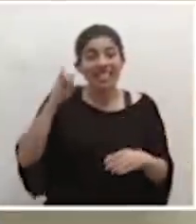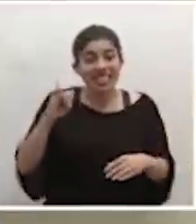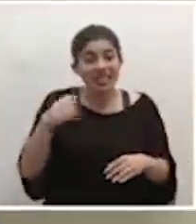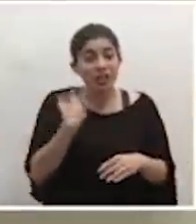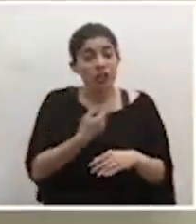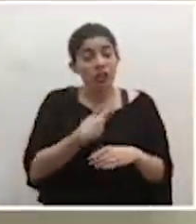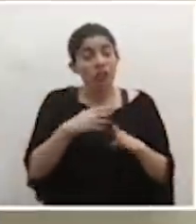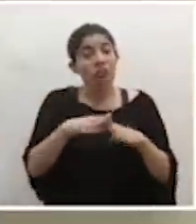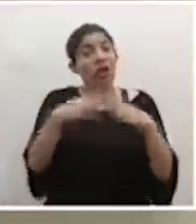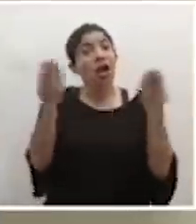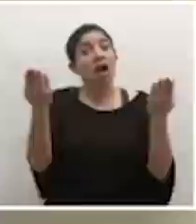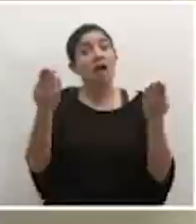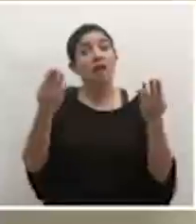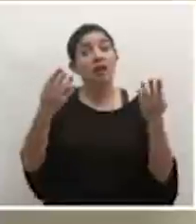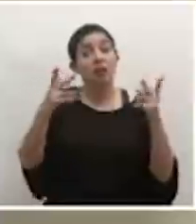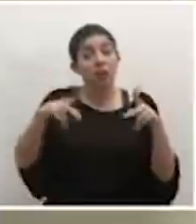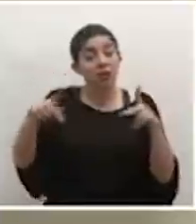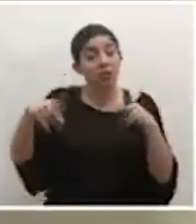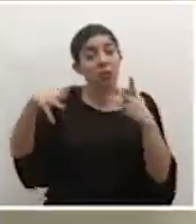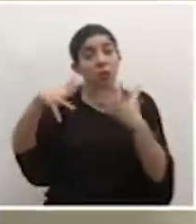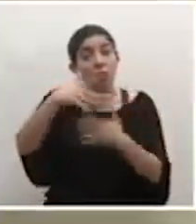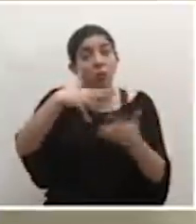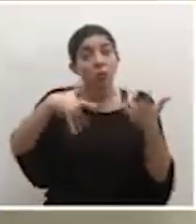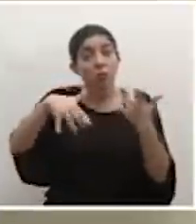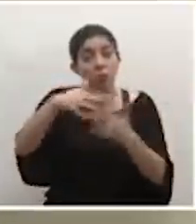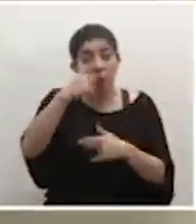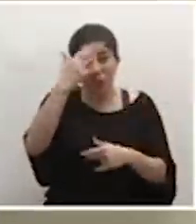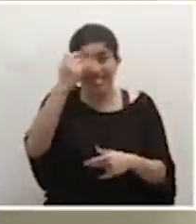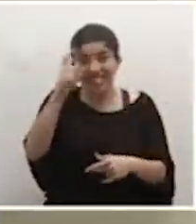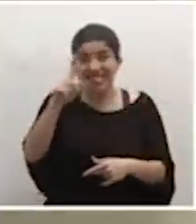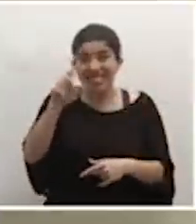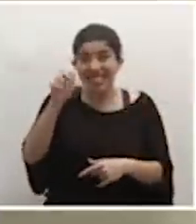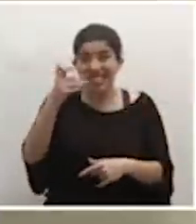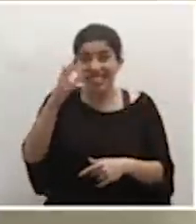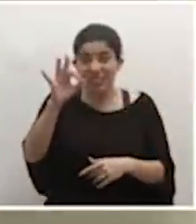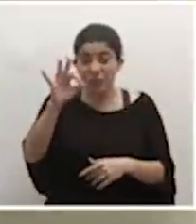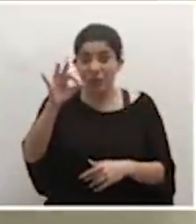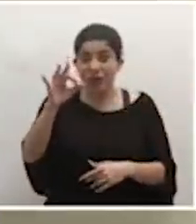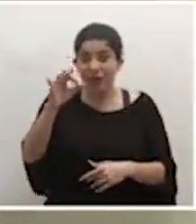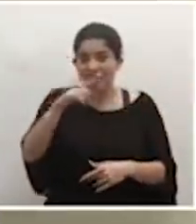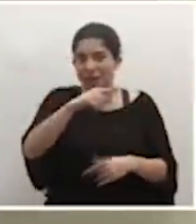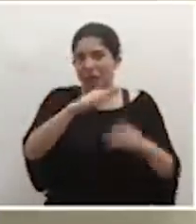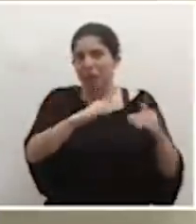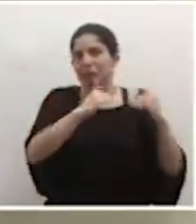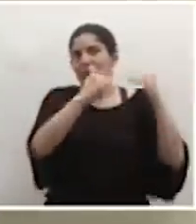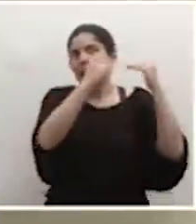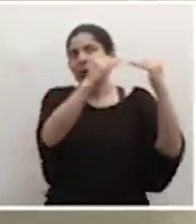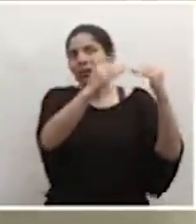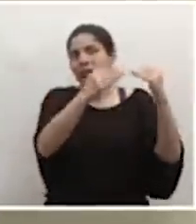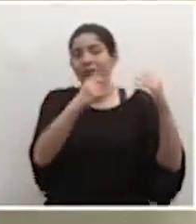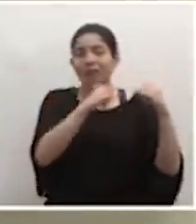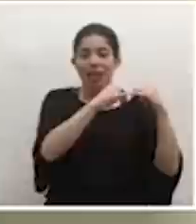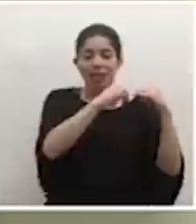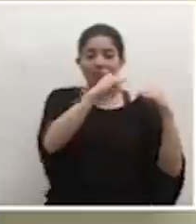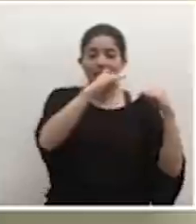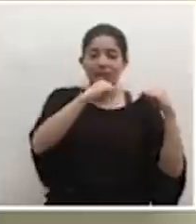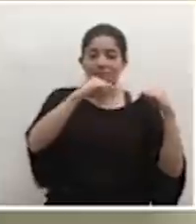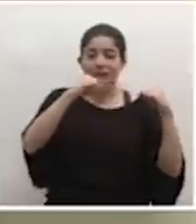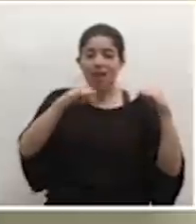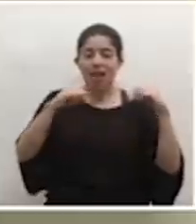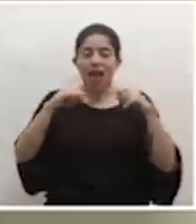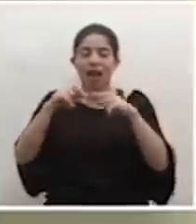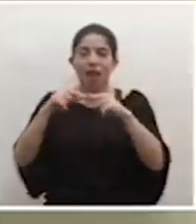permitido un desplazamiento muy importante a la luz de esos 119 casos que por mucho superó la línea que teníamos trazada